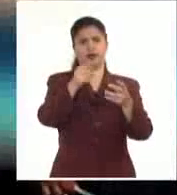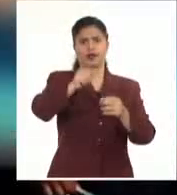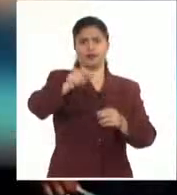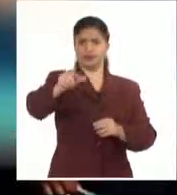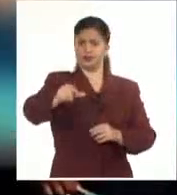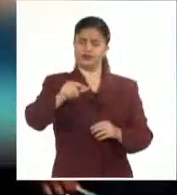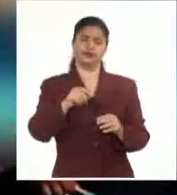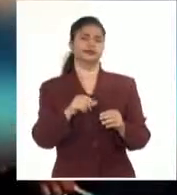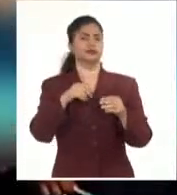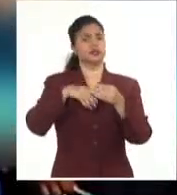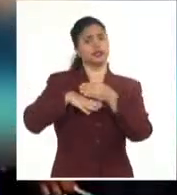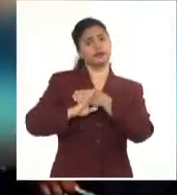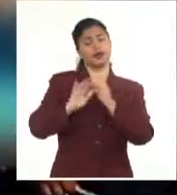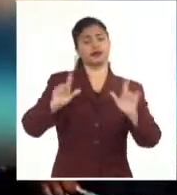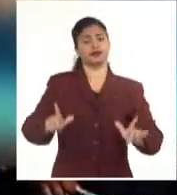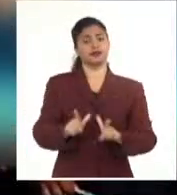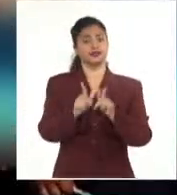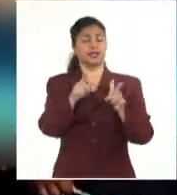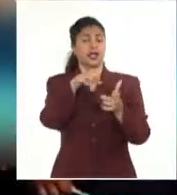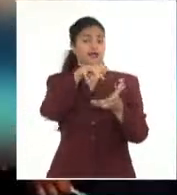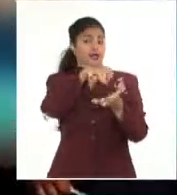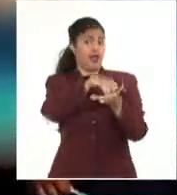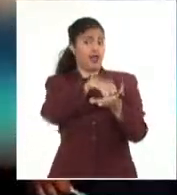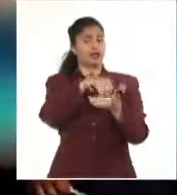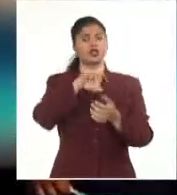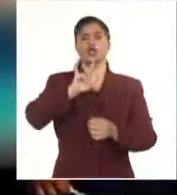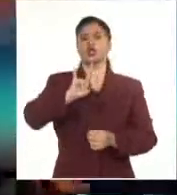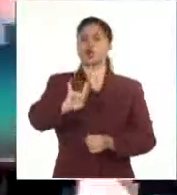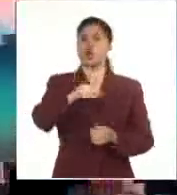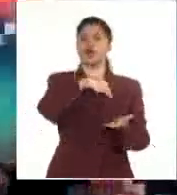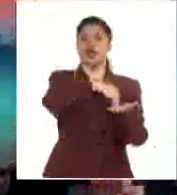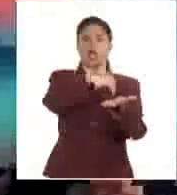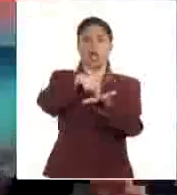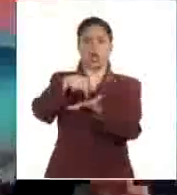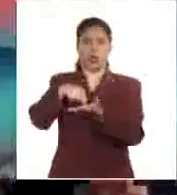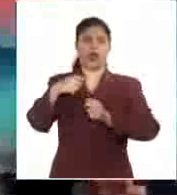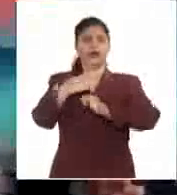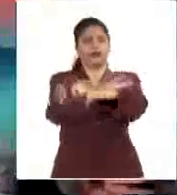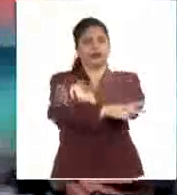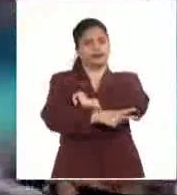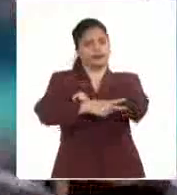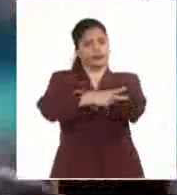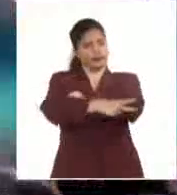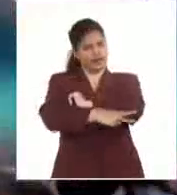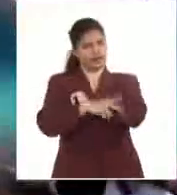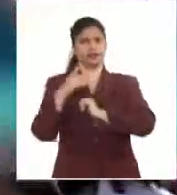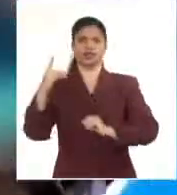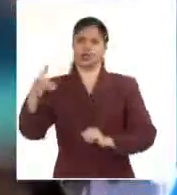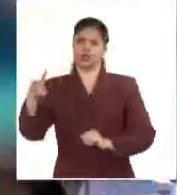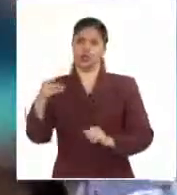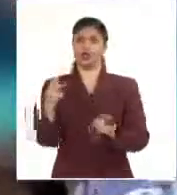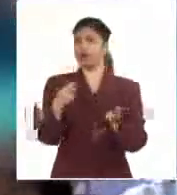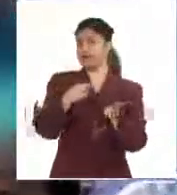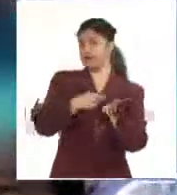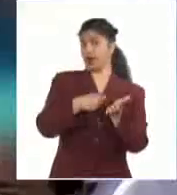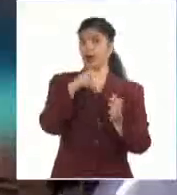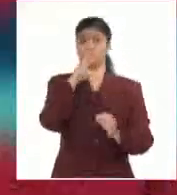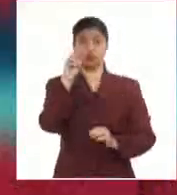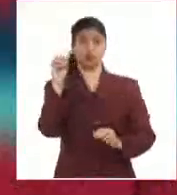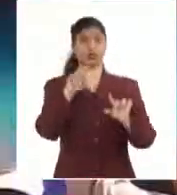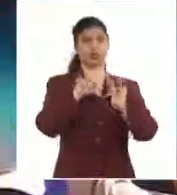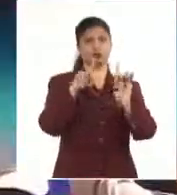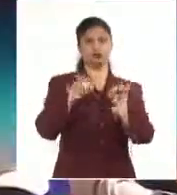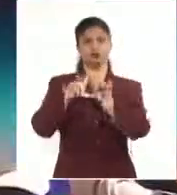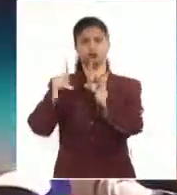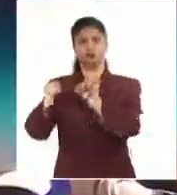encabezarán las celebraciones centrales en los nueve departamentos del país del Altiplán. El pago de 200 bolivianos este año